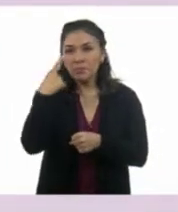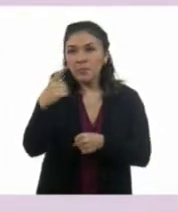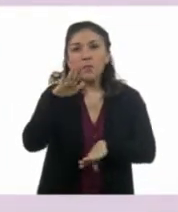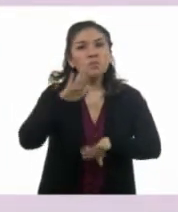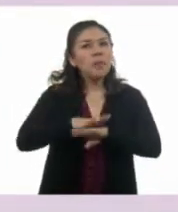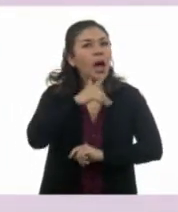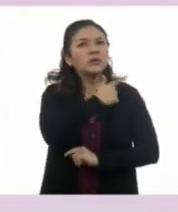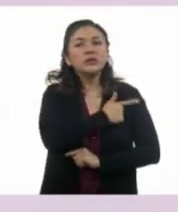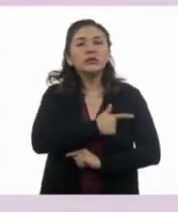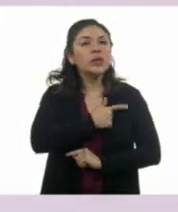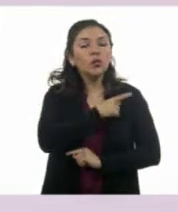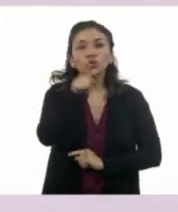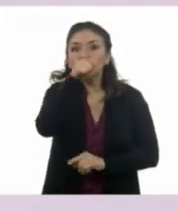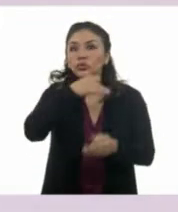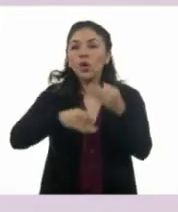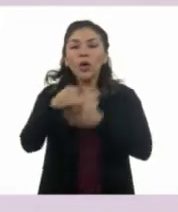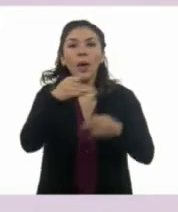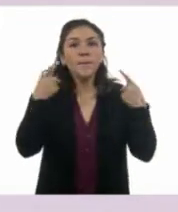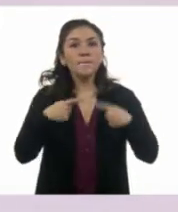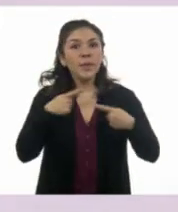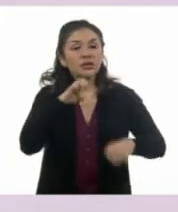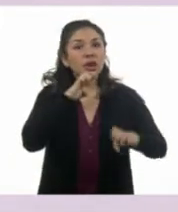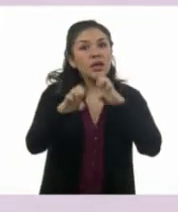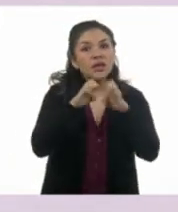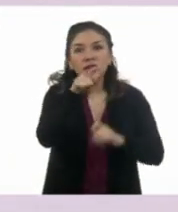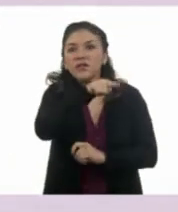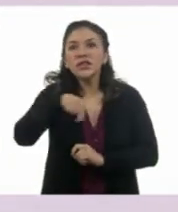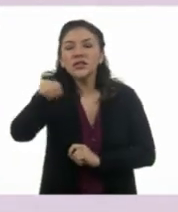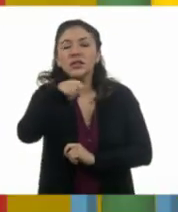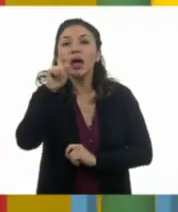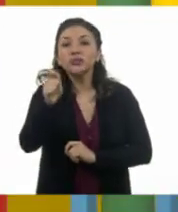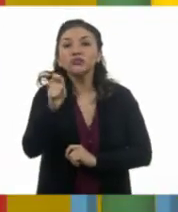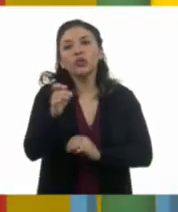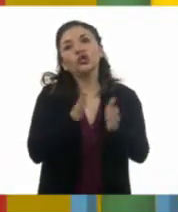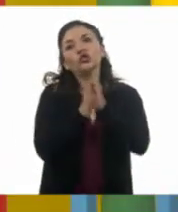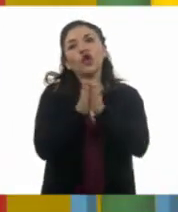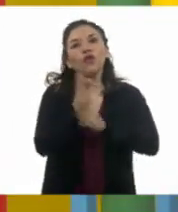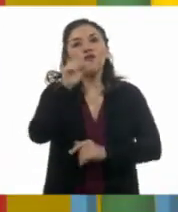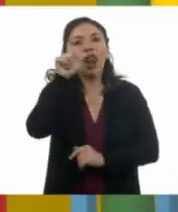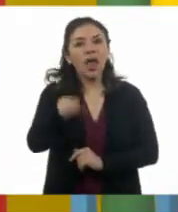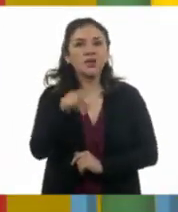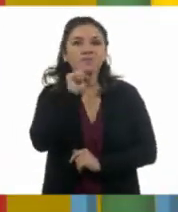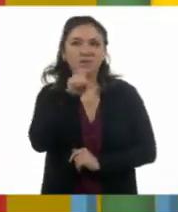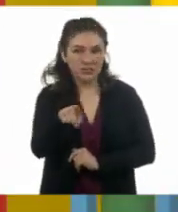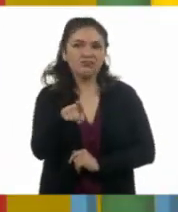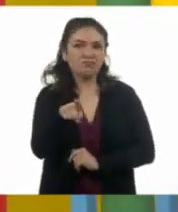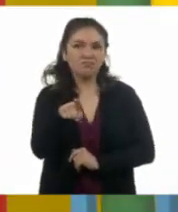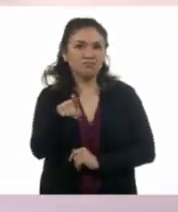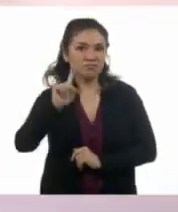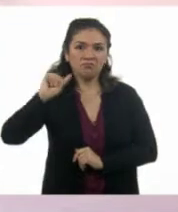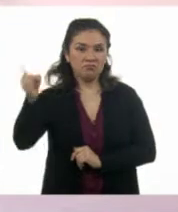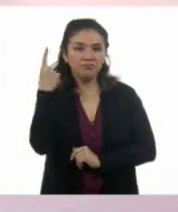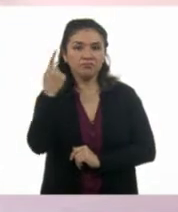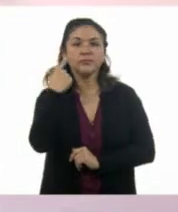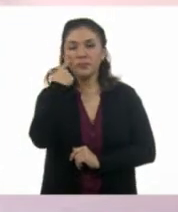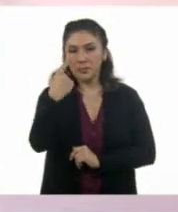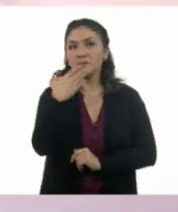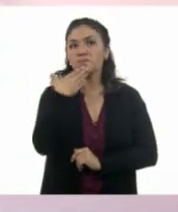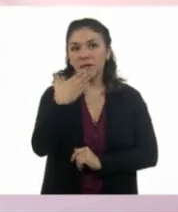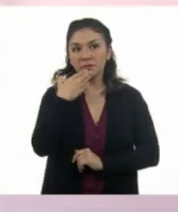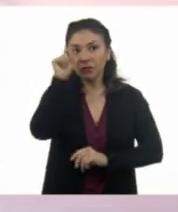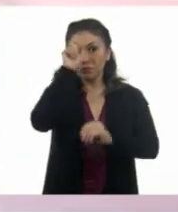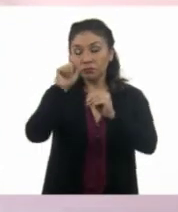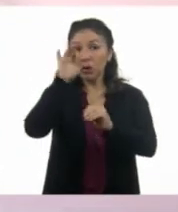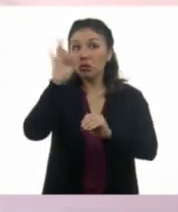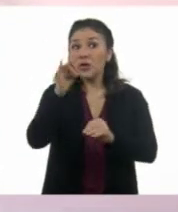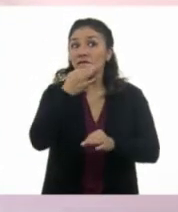el pastel que más le gusta a los personajes? A personajes les gustó chocoflan. Chocoflan. Muy bien, entonces, si